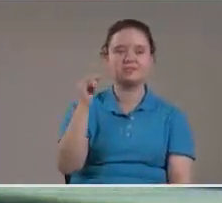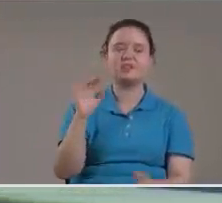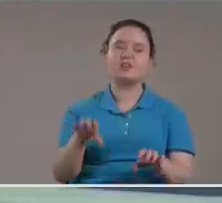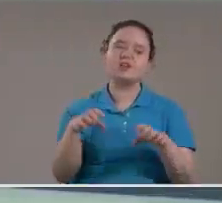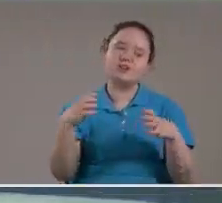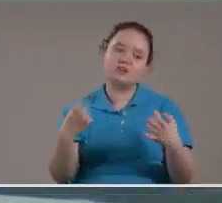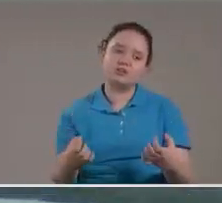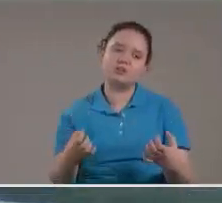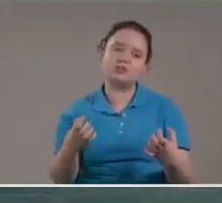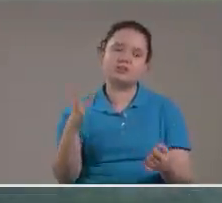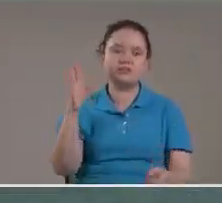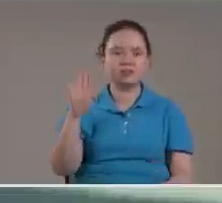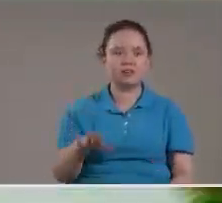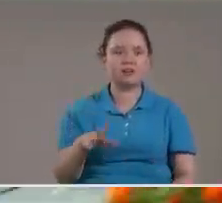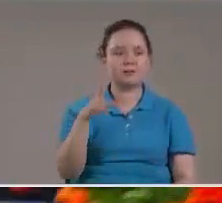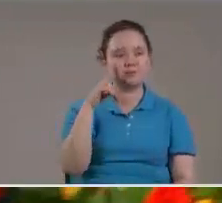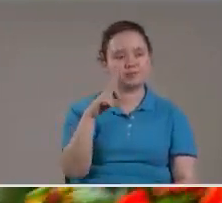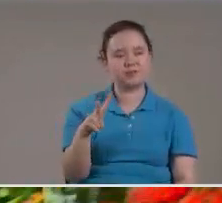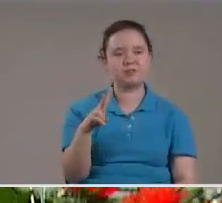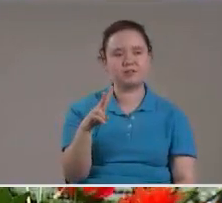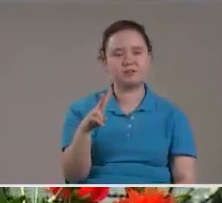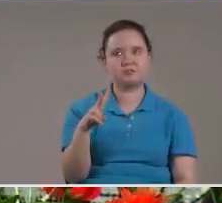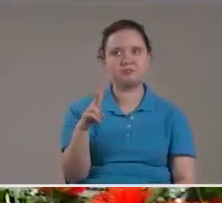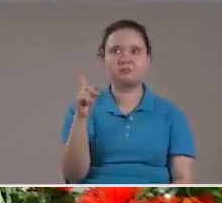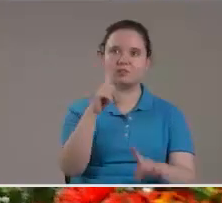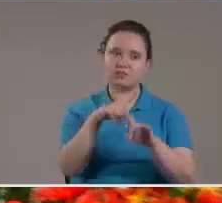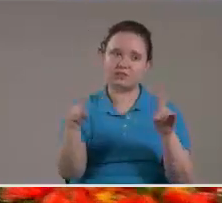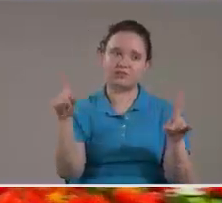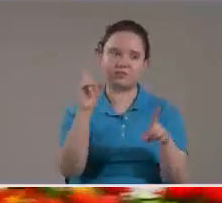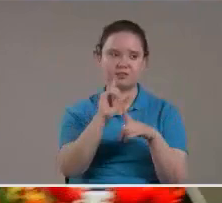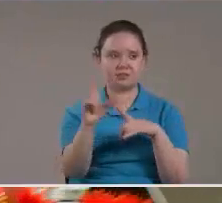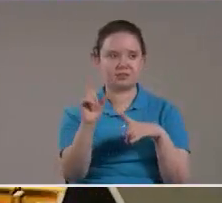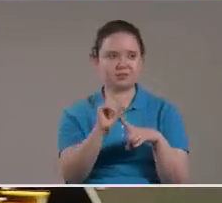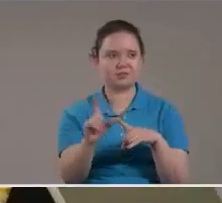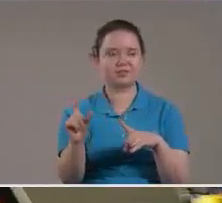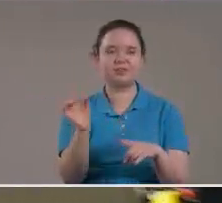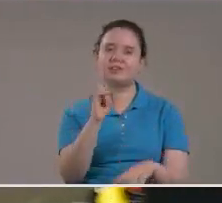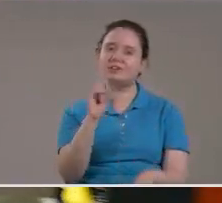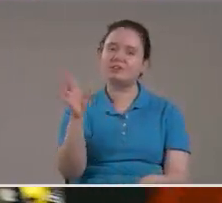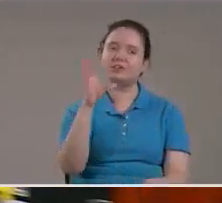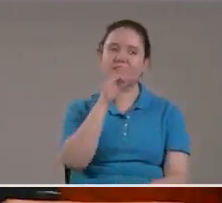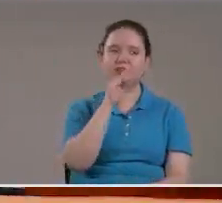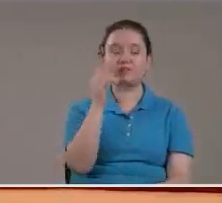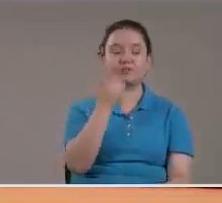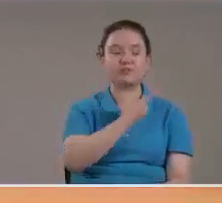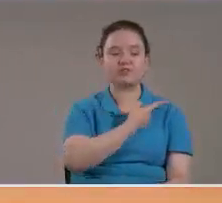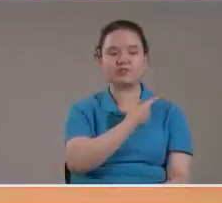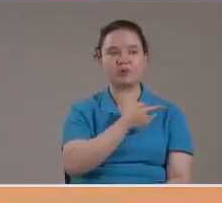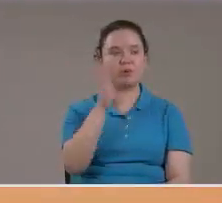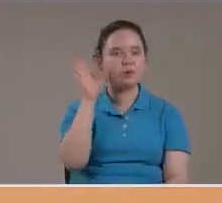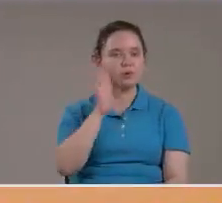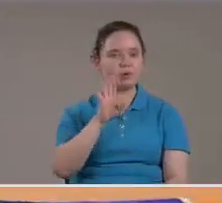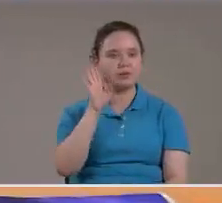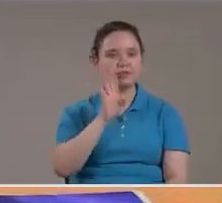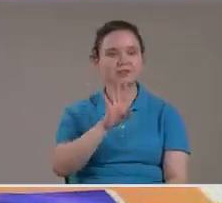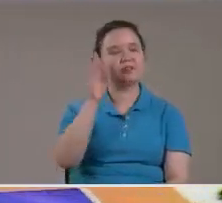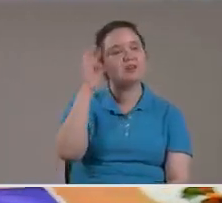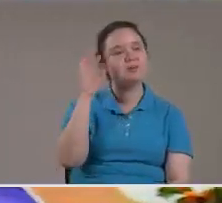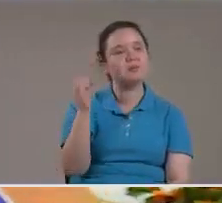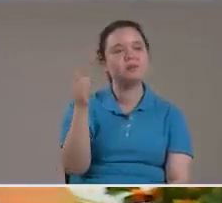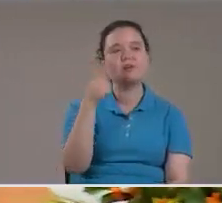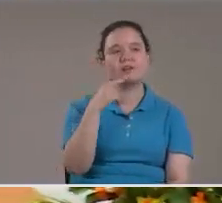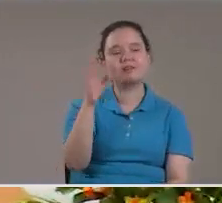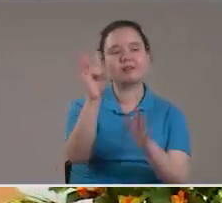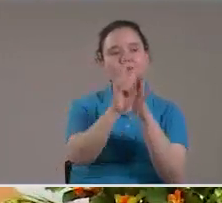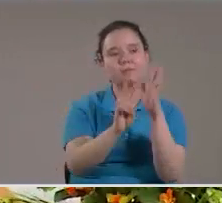Entonces aquí Debe estar hablando De otra cosa también No le estaré hablando Solo a la juventud Porque aquí dice